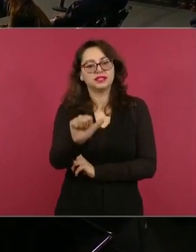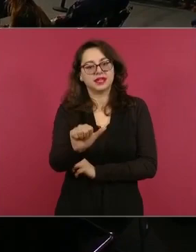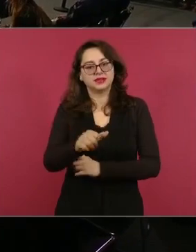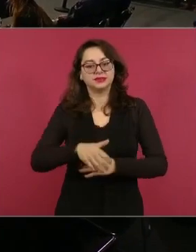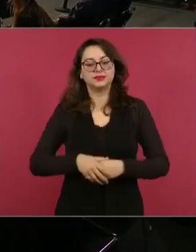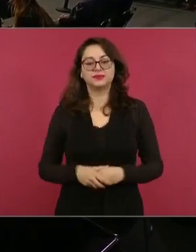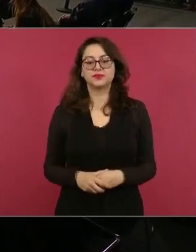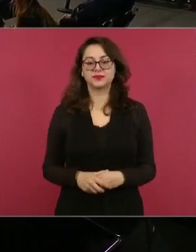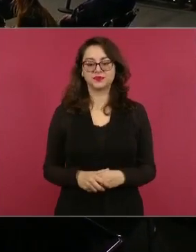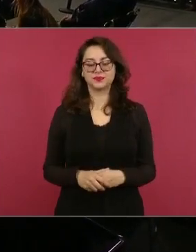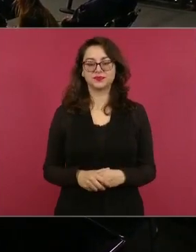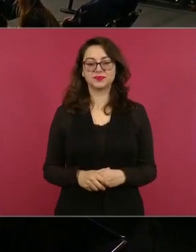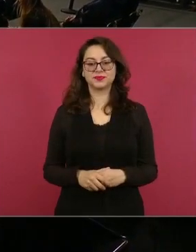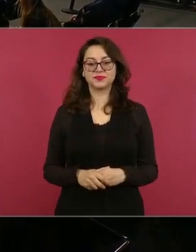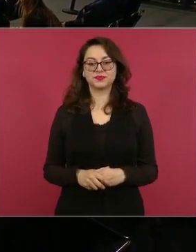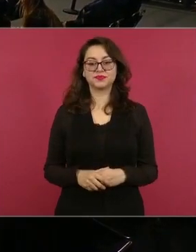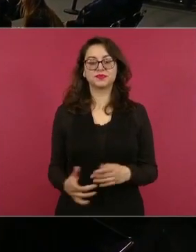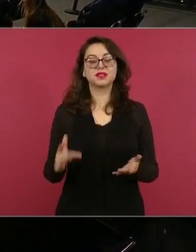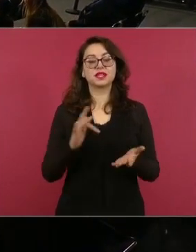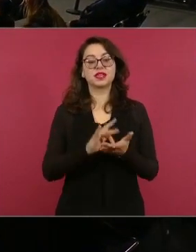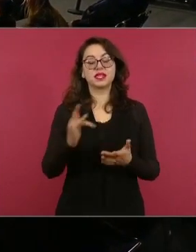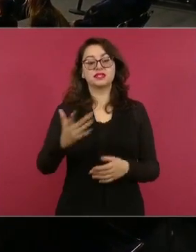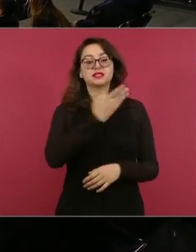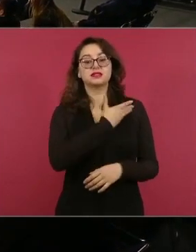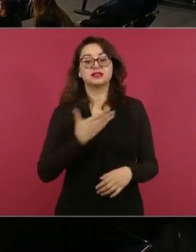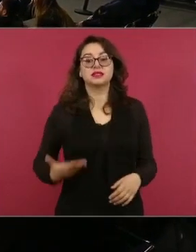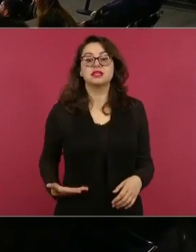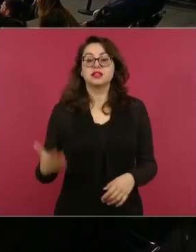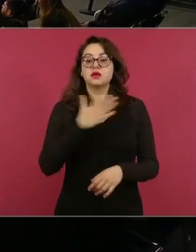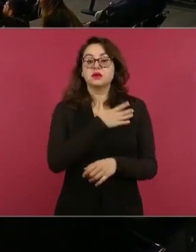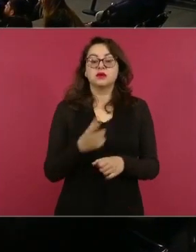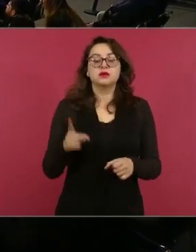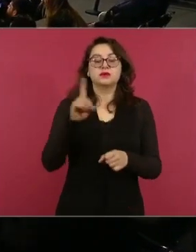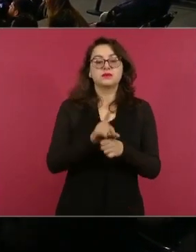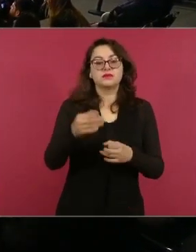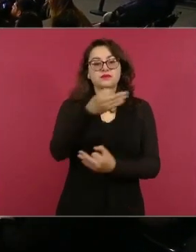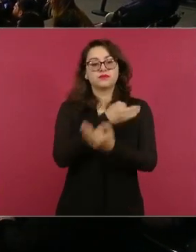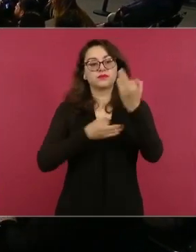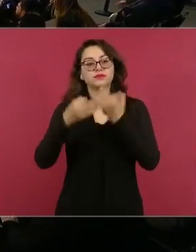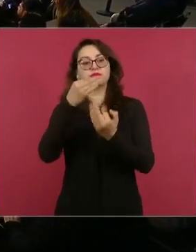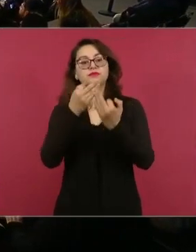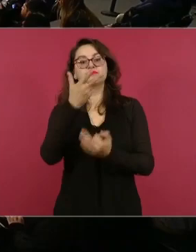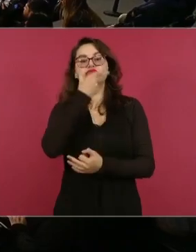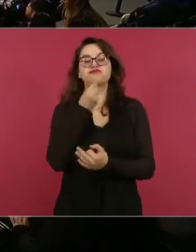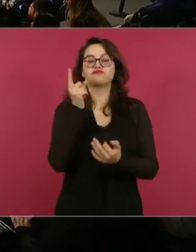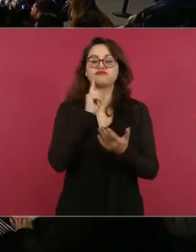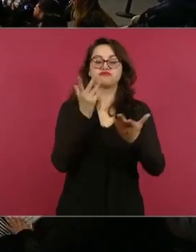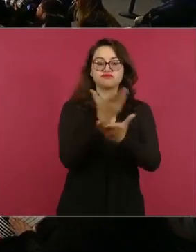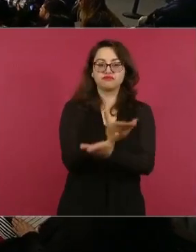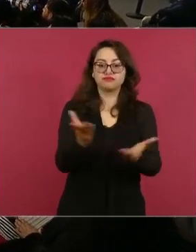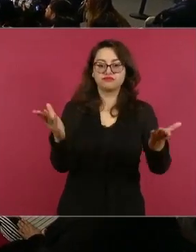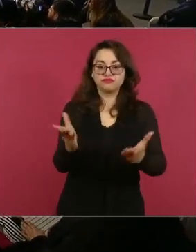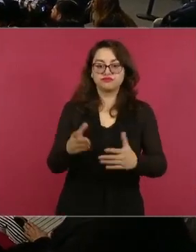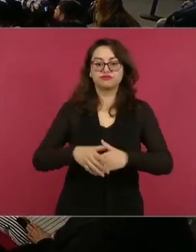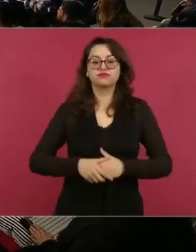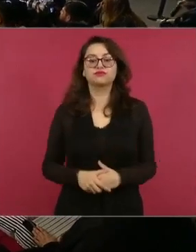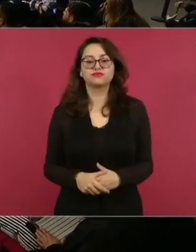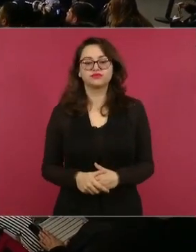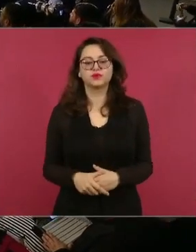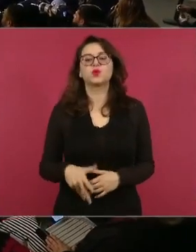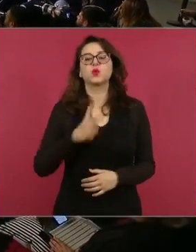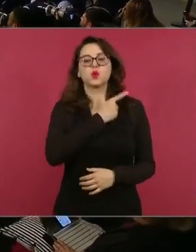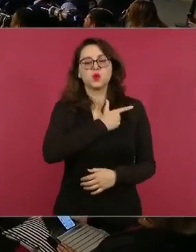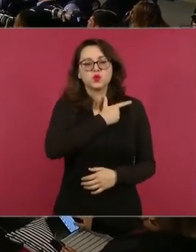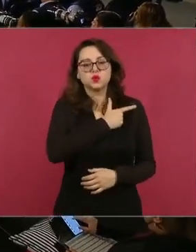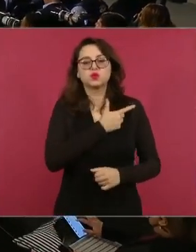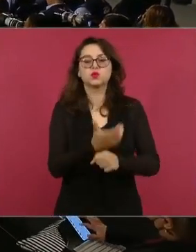Gracias, presidente. Buenos días a todas y a todos. Con su permiso, presidente. Saludo con muchísimo gusto a mis compañeras y a